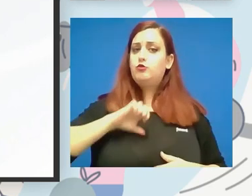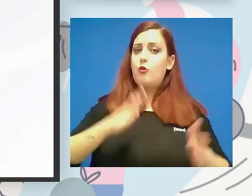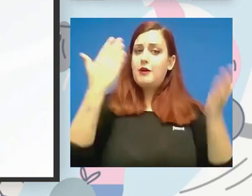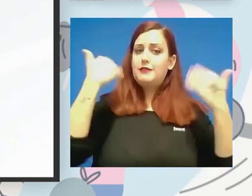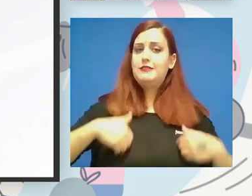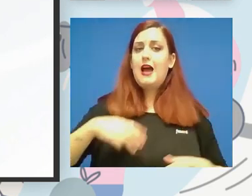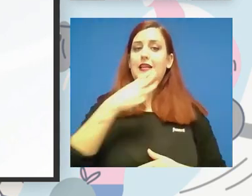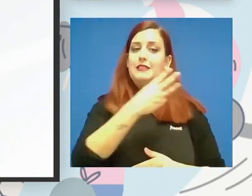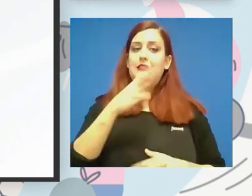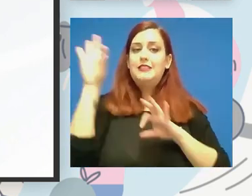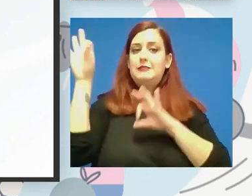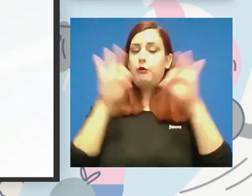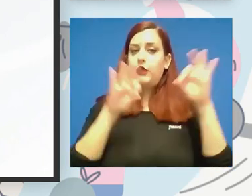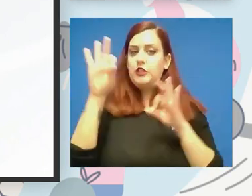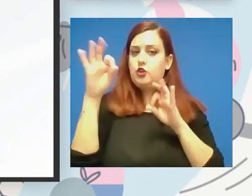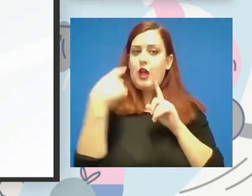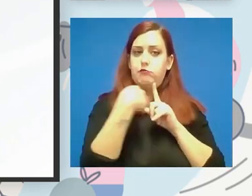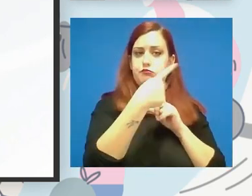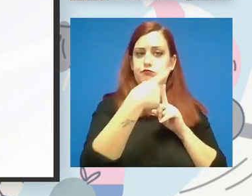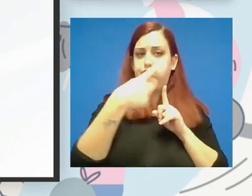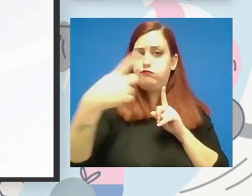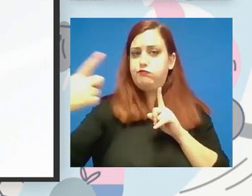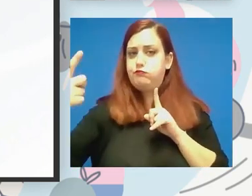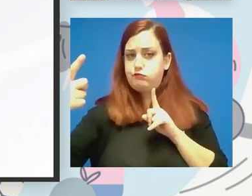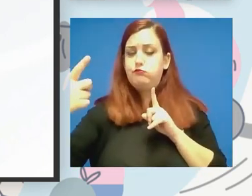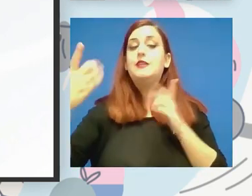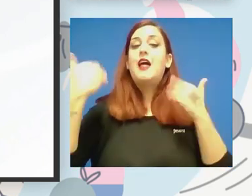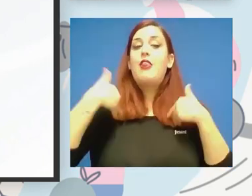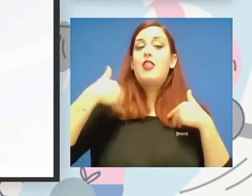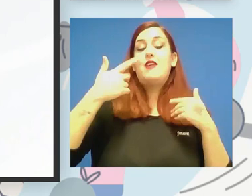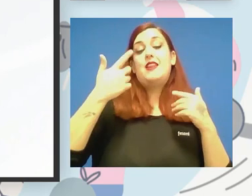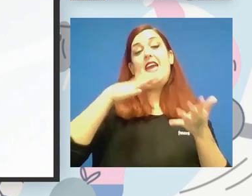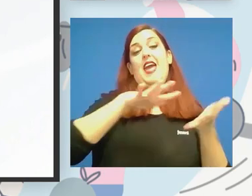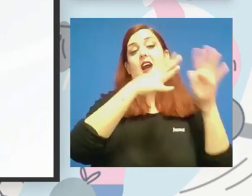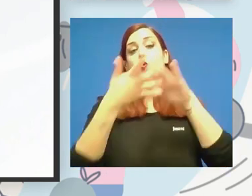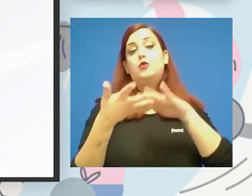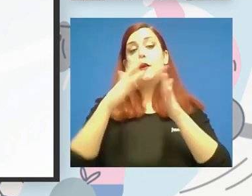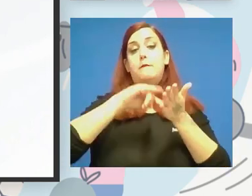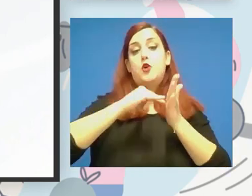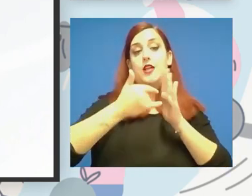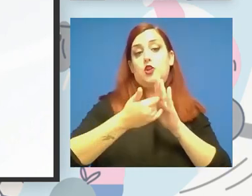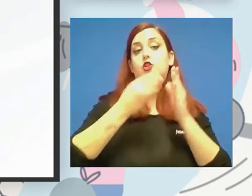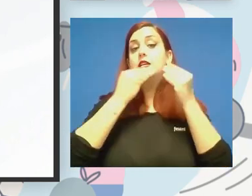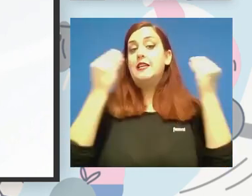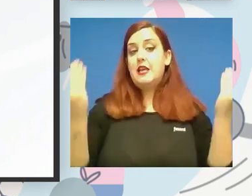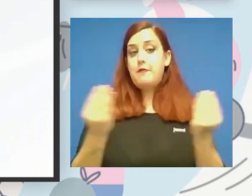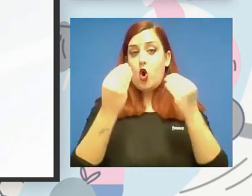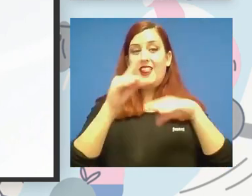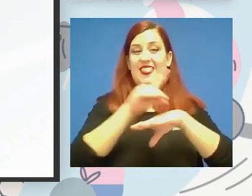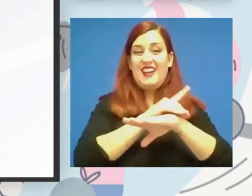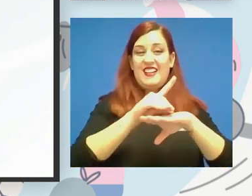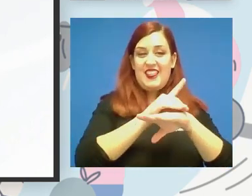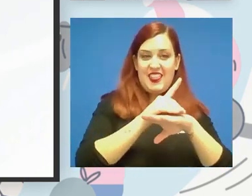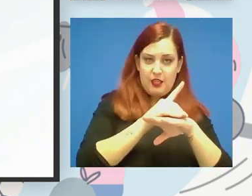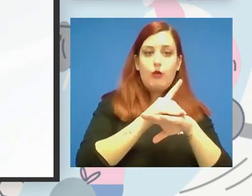33% ya tienen que generar y ejecutar proyectos que mejoren la digitalización la